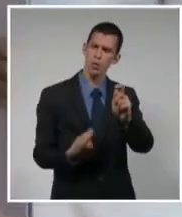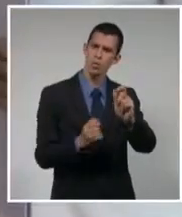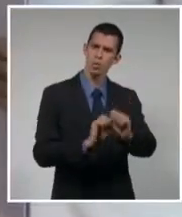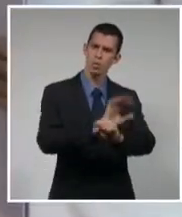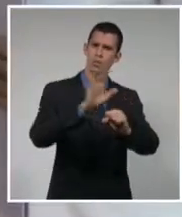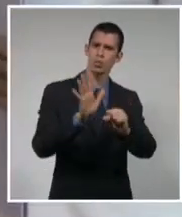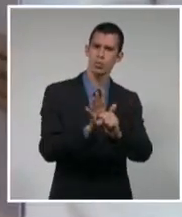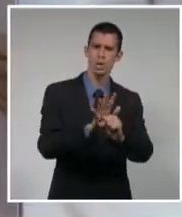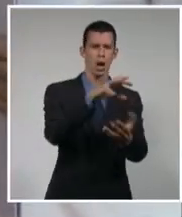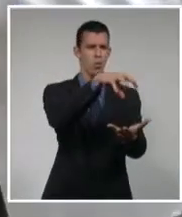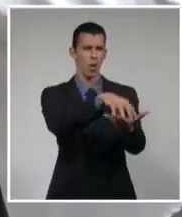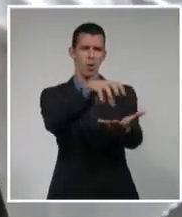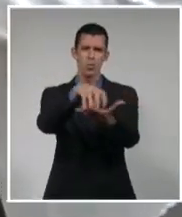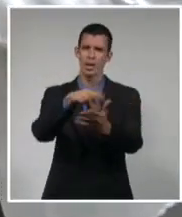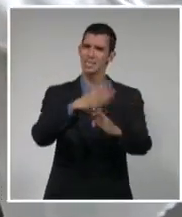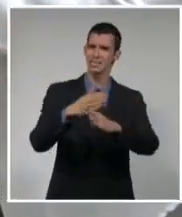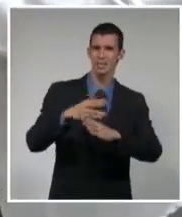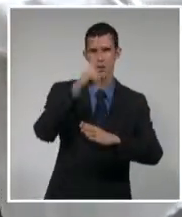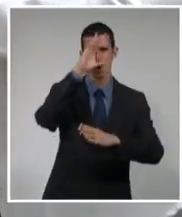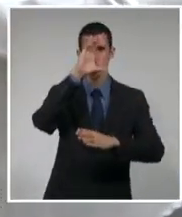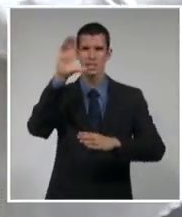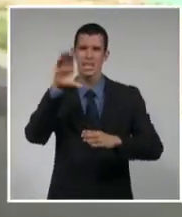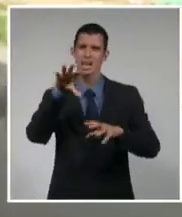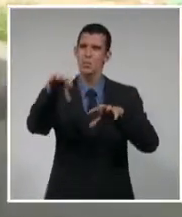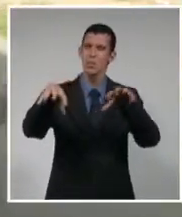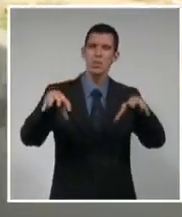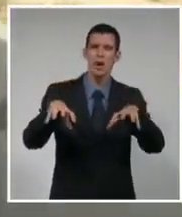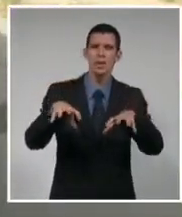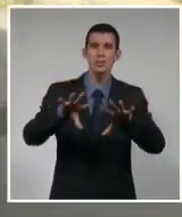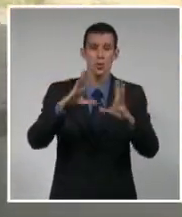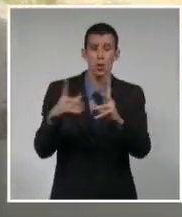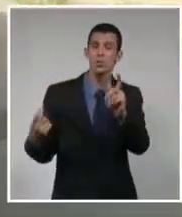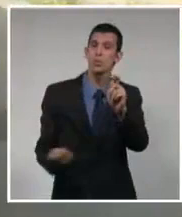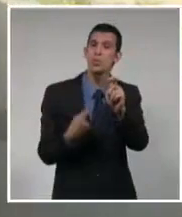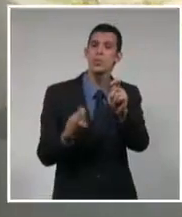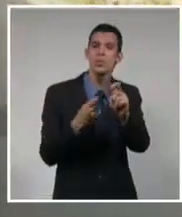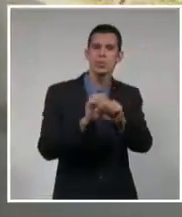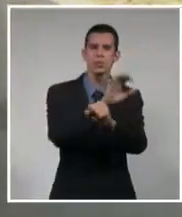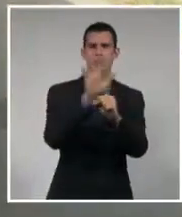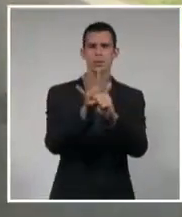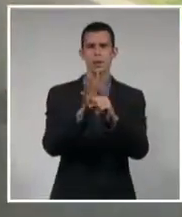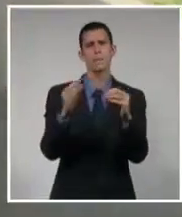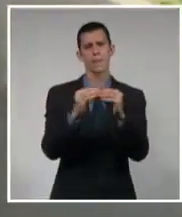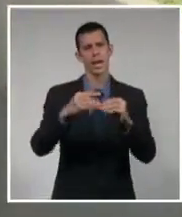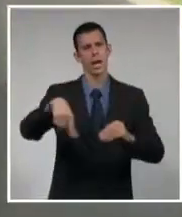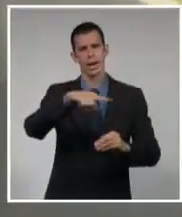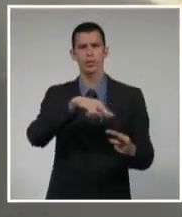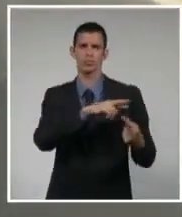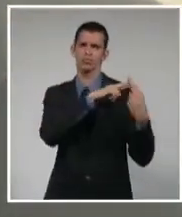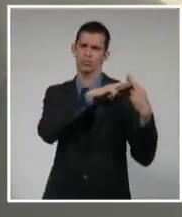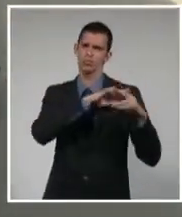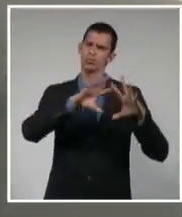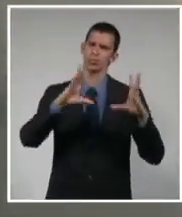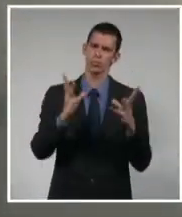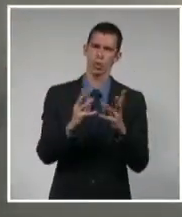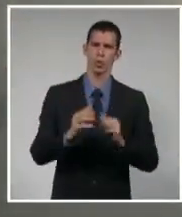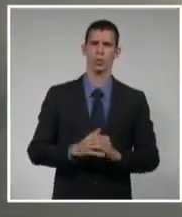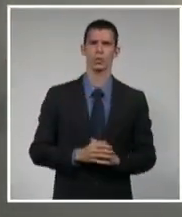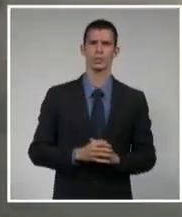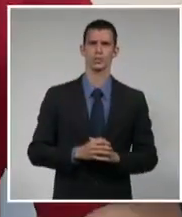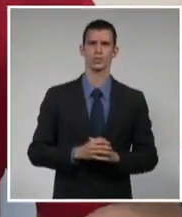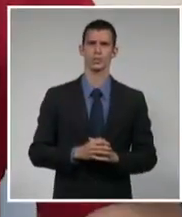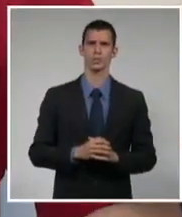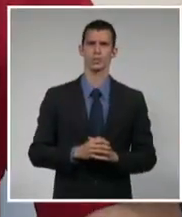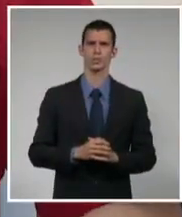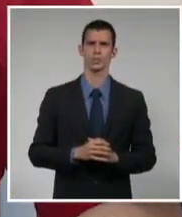centros de aislamiento, hospitales, misiones internacionalistas, organización de filas, acciones comunitarias y de producción.